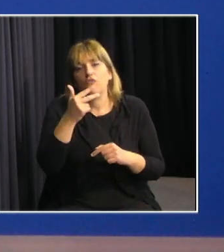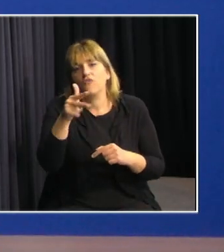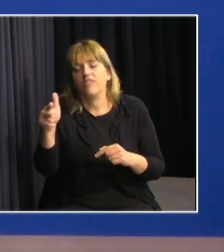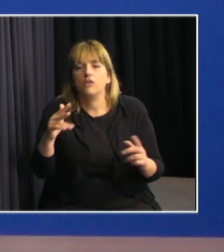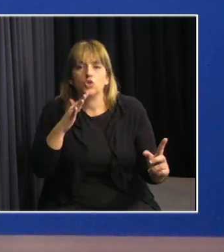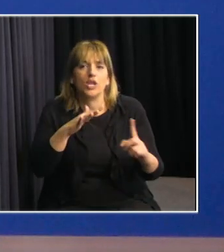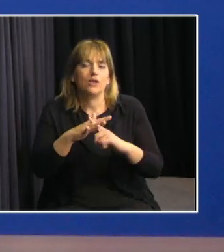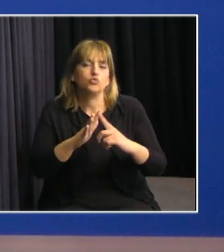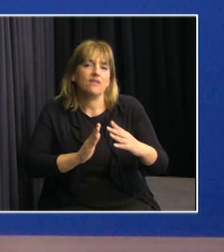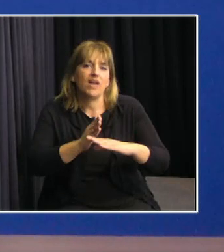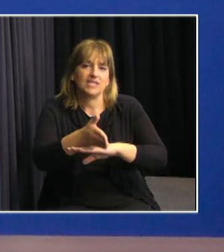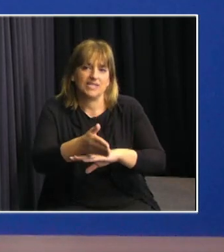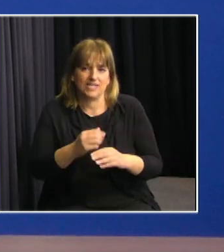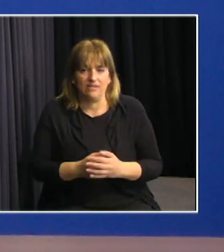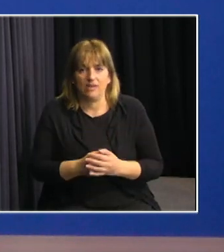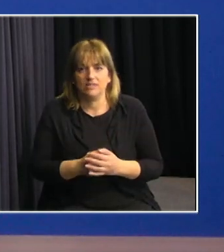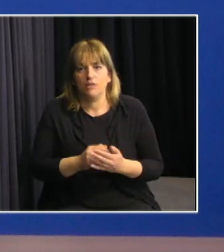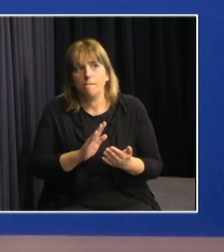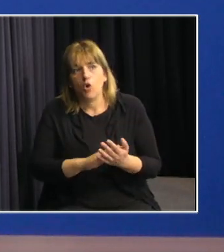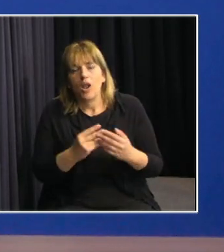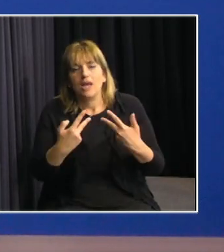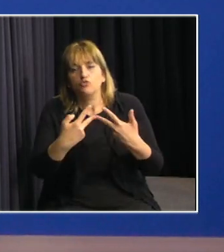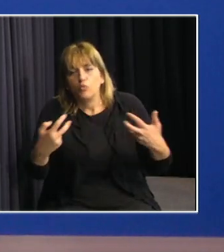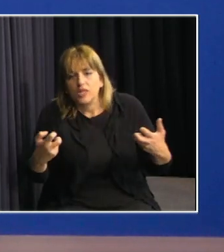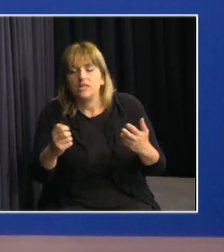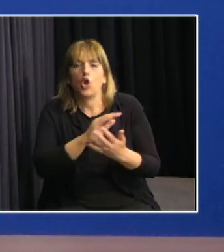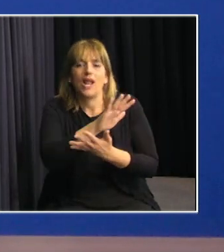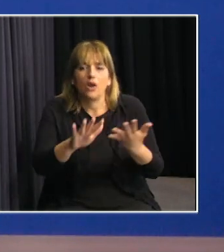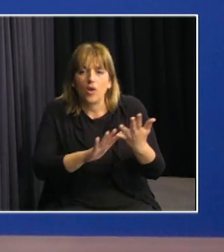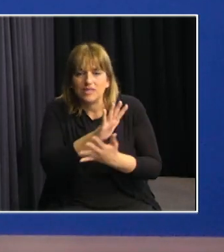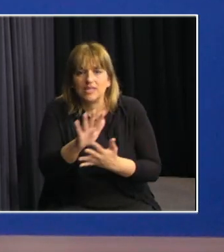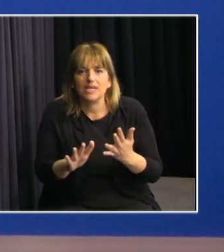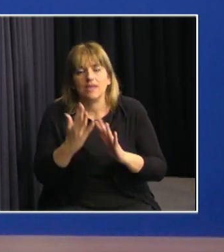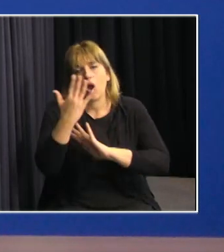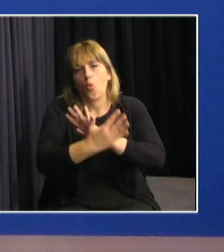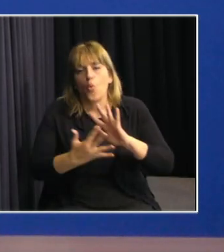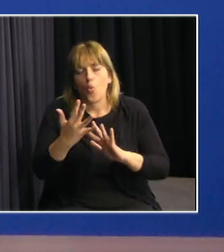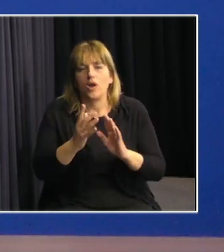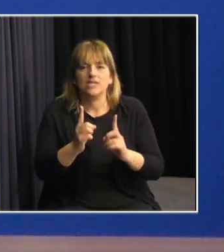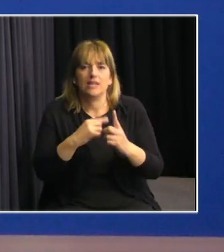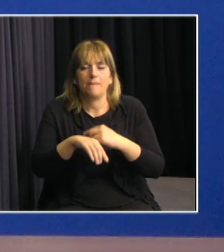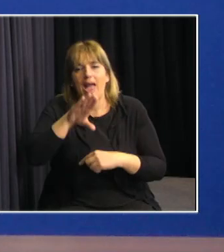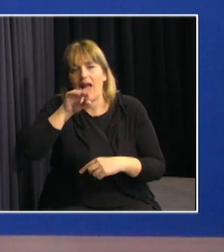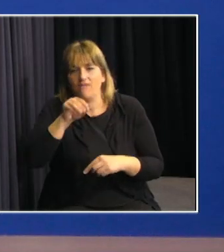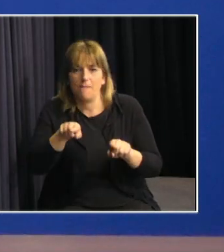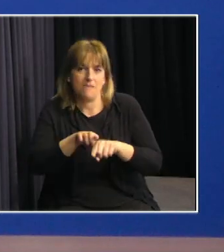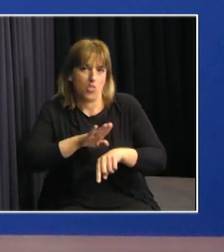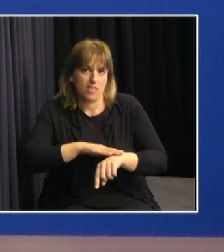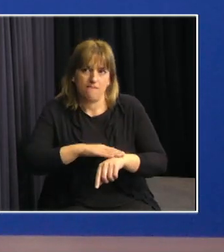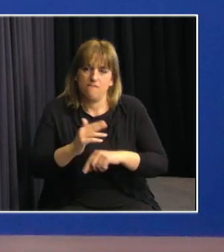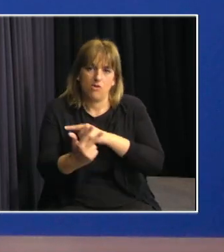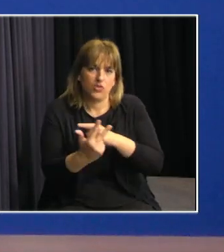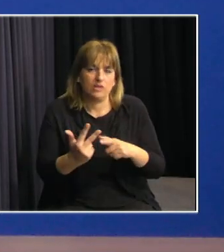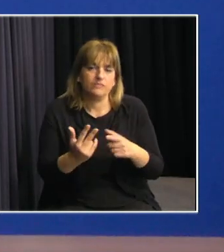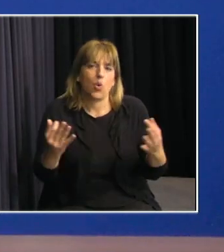inclusivas y accesibles, en tanto incluyen subtítulos, lenguas de señas uruguaya y locución. De esta manera